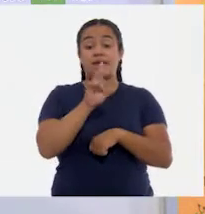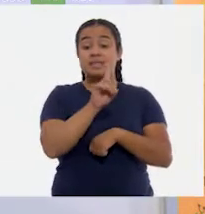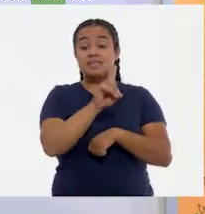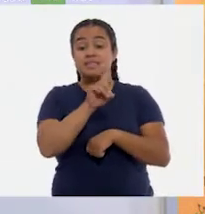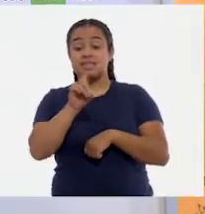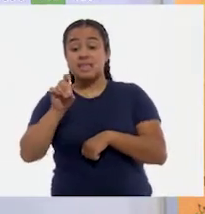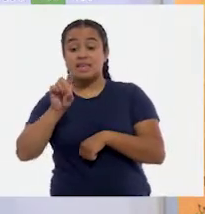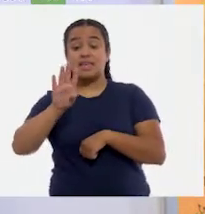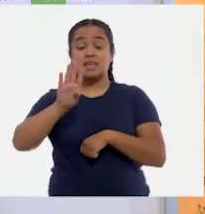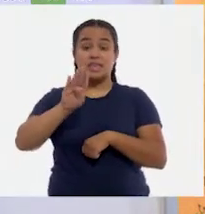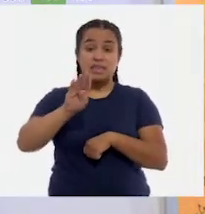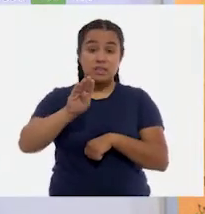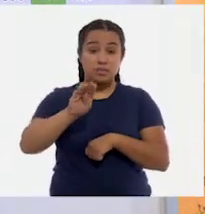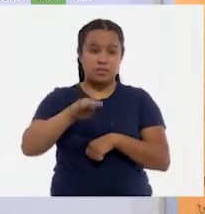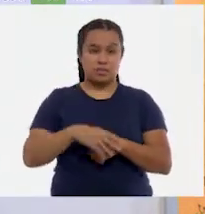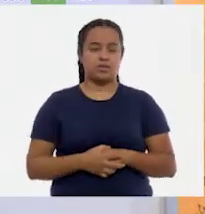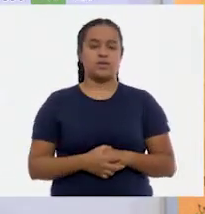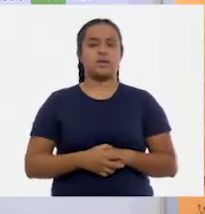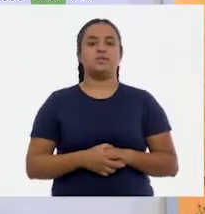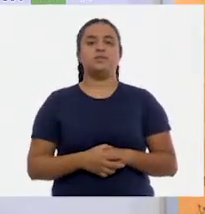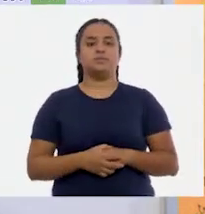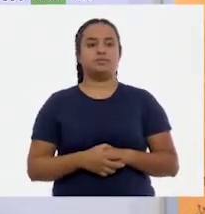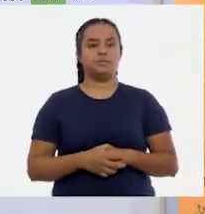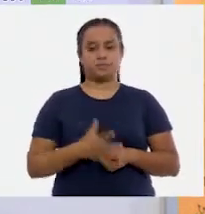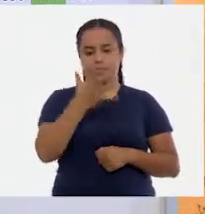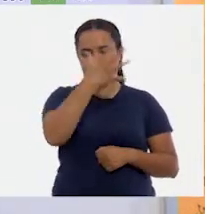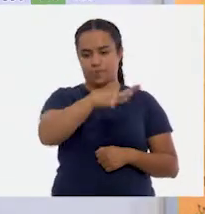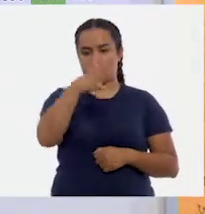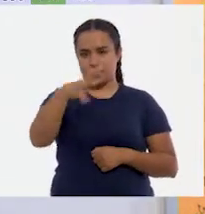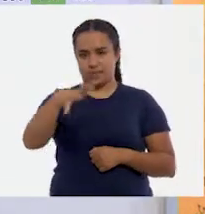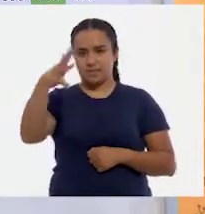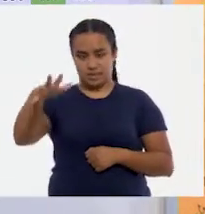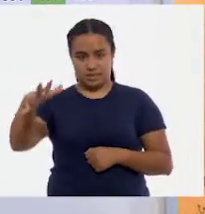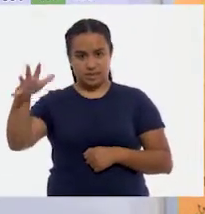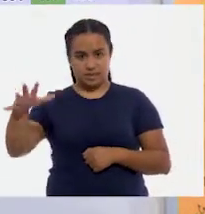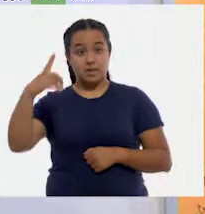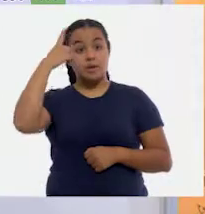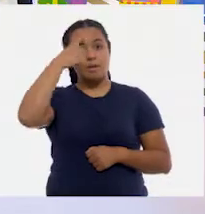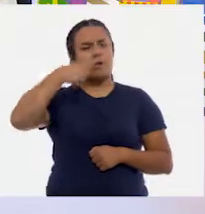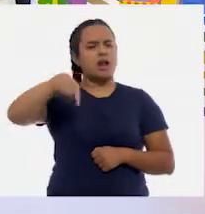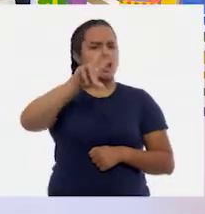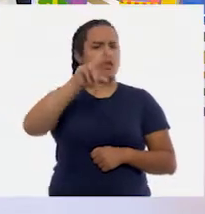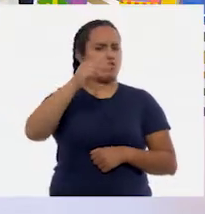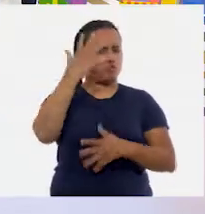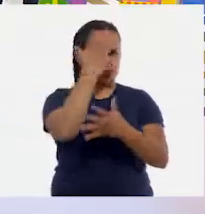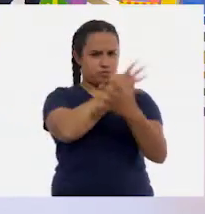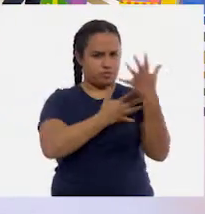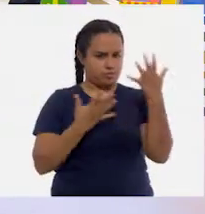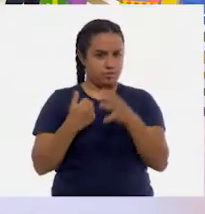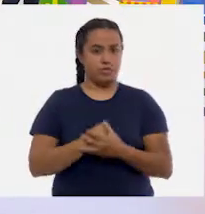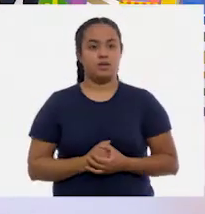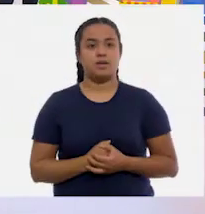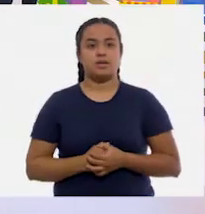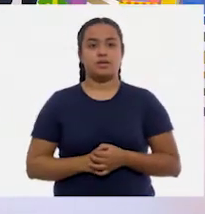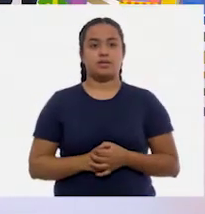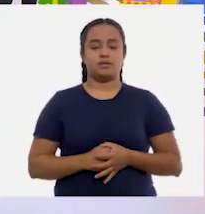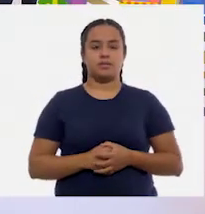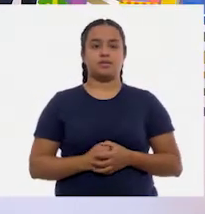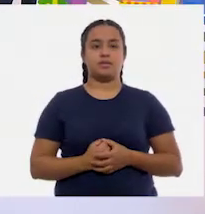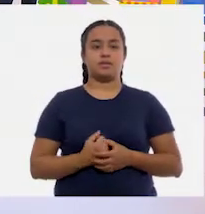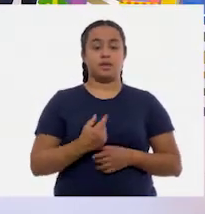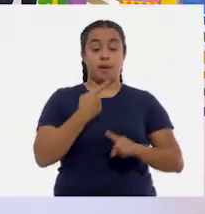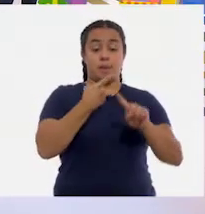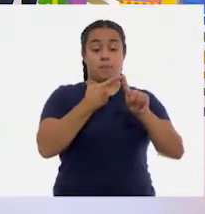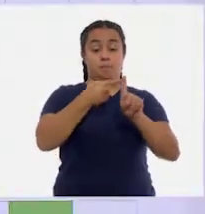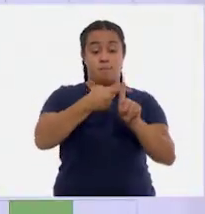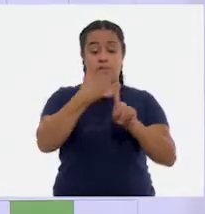noventa. Entonces, vamos a contar de diez en diez para no hacernos vuelos. Sí. Entonces, más